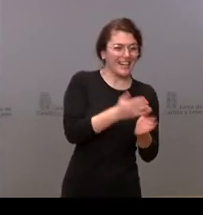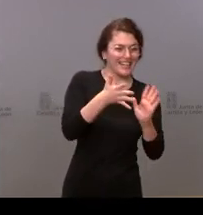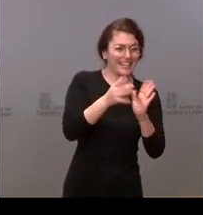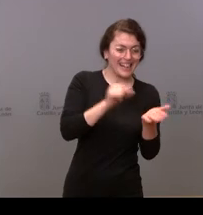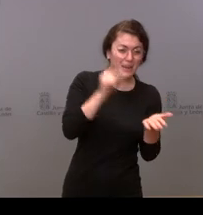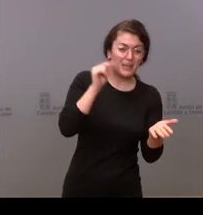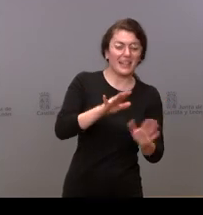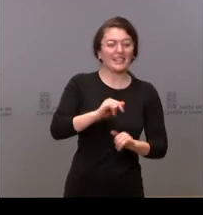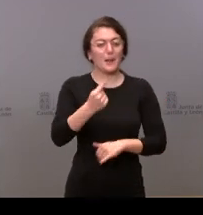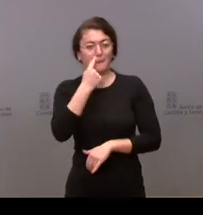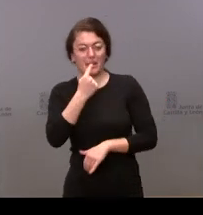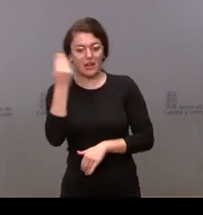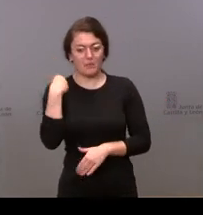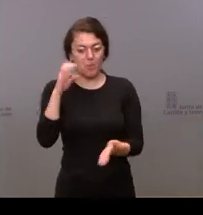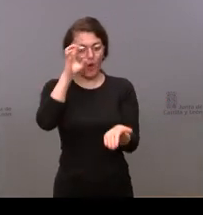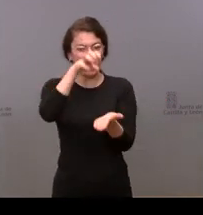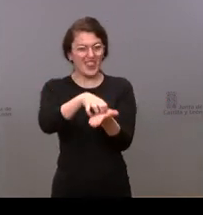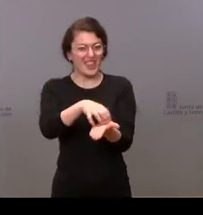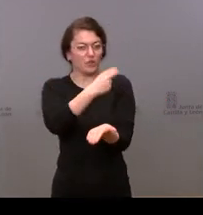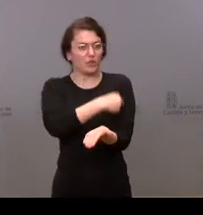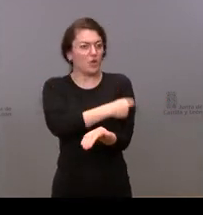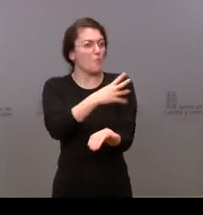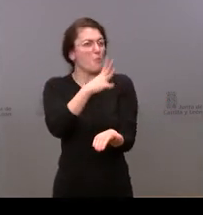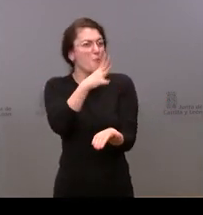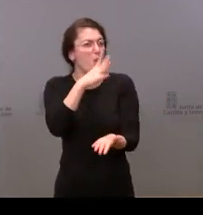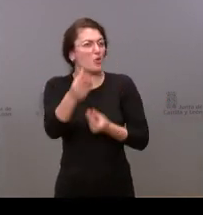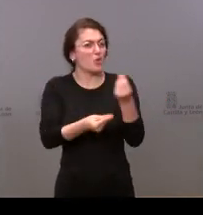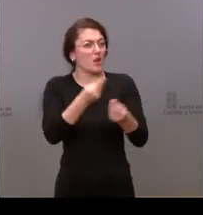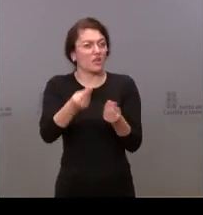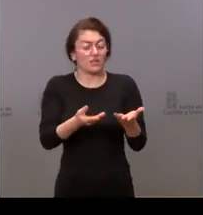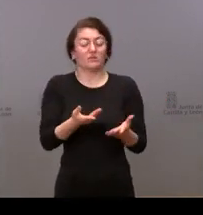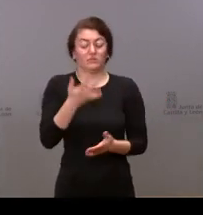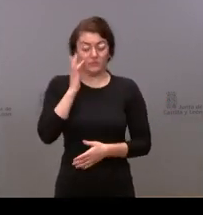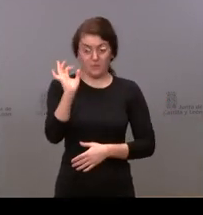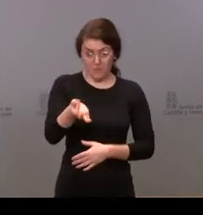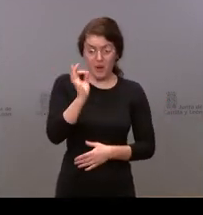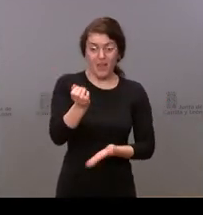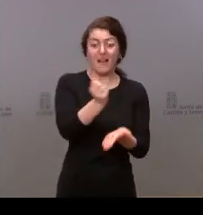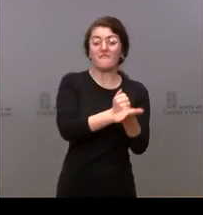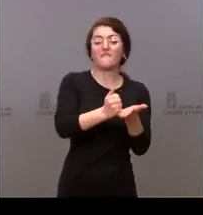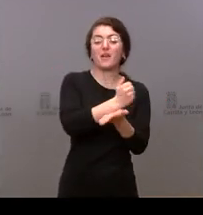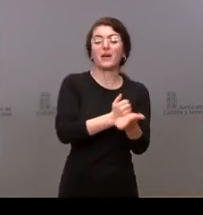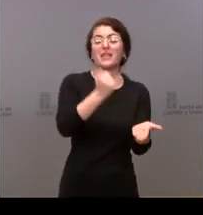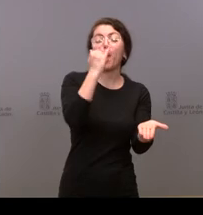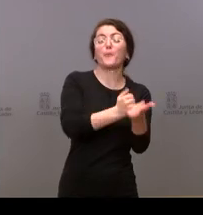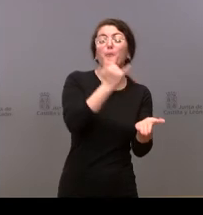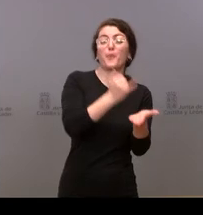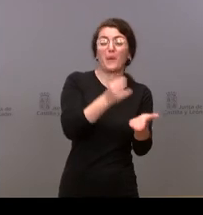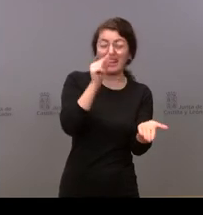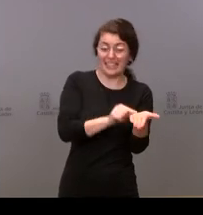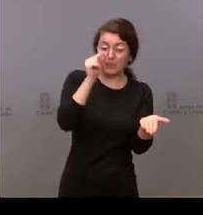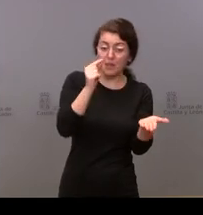salud lo digo hay una ruptura del stock que ponen dificultades a las farmacias y lo hay en toda España pero